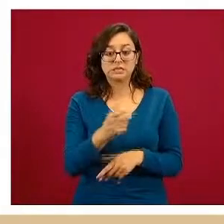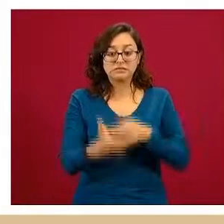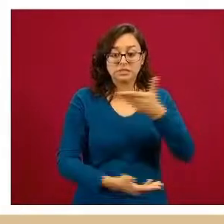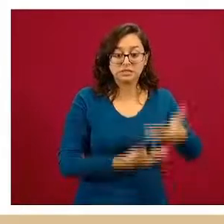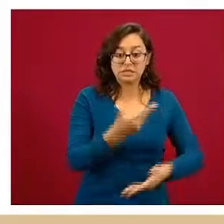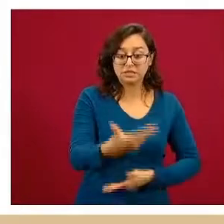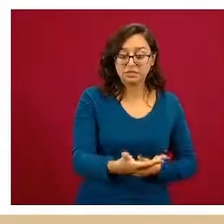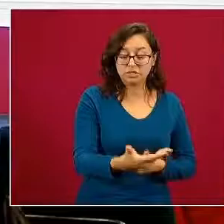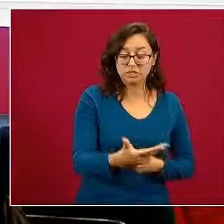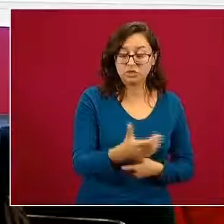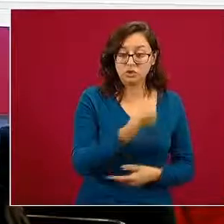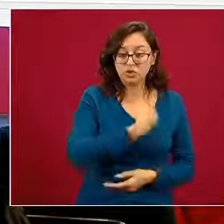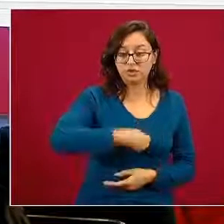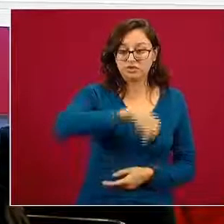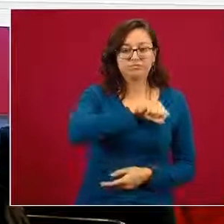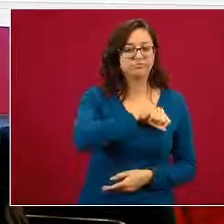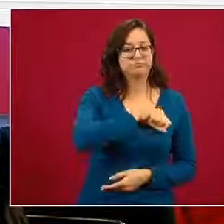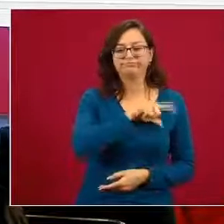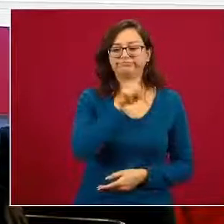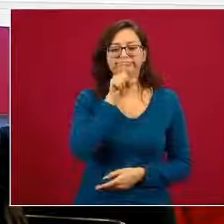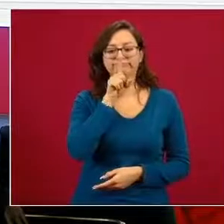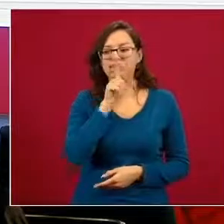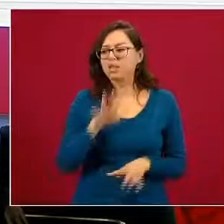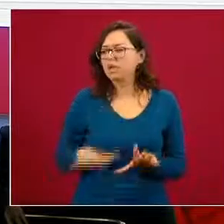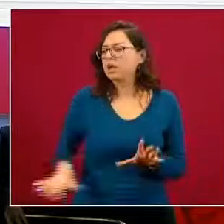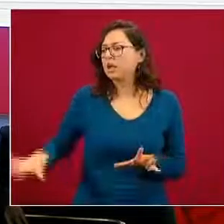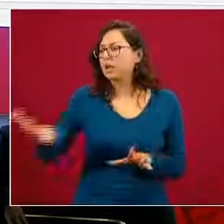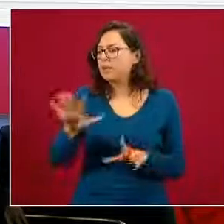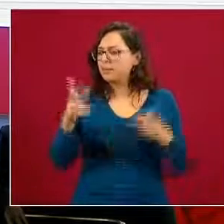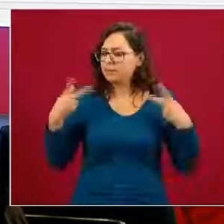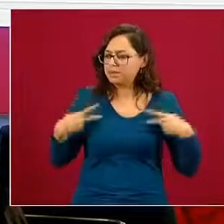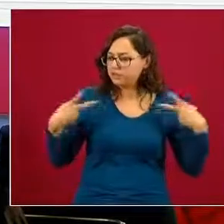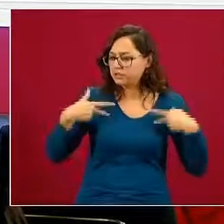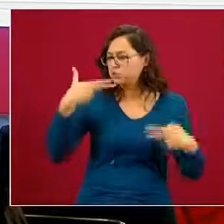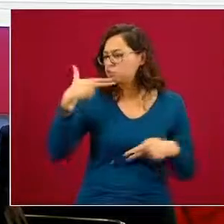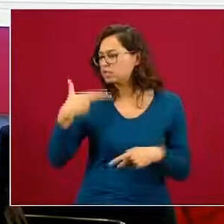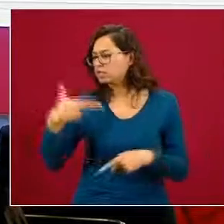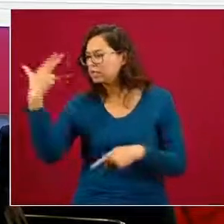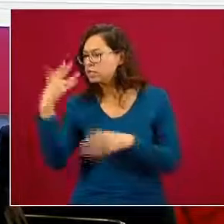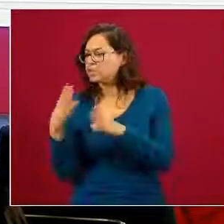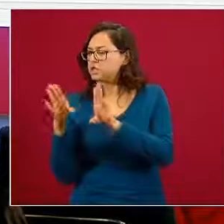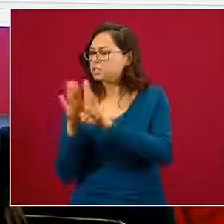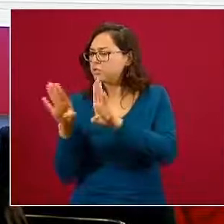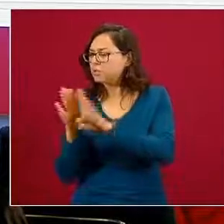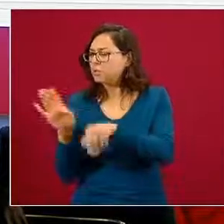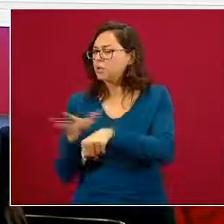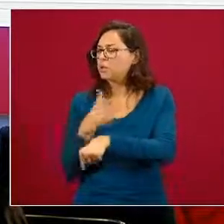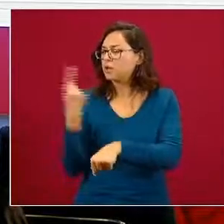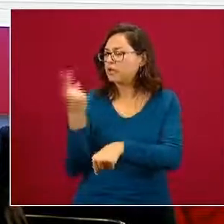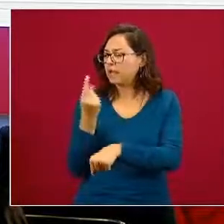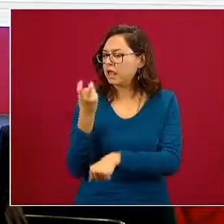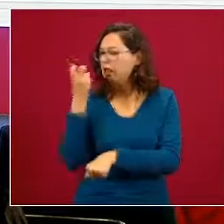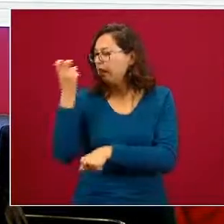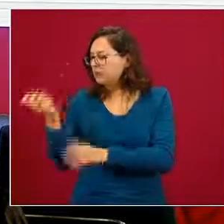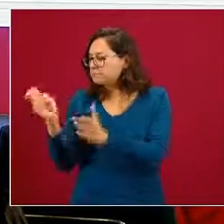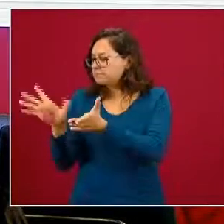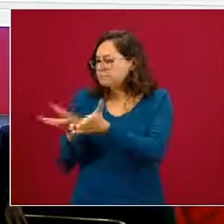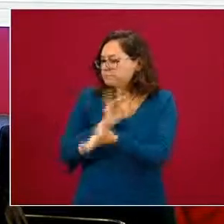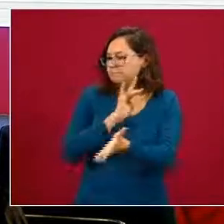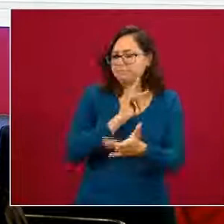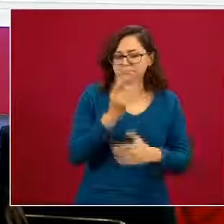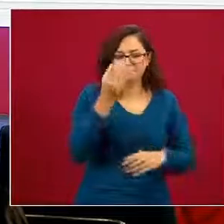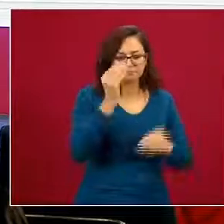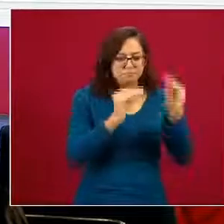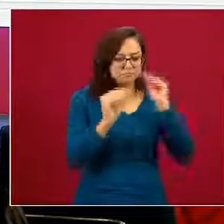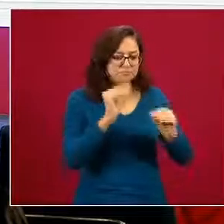de salud sino en qué es lo que está sucediendo con la dinámica del comportamiento suicida y a partir de eso organizar los servicios